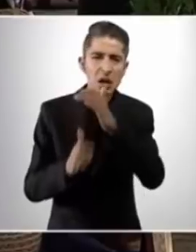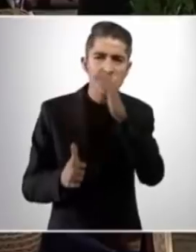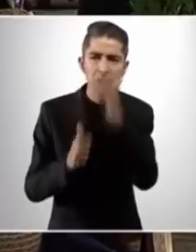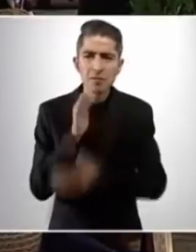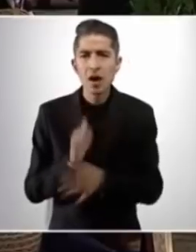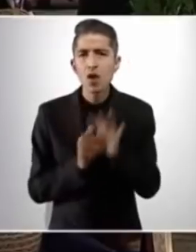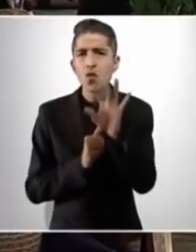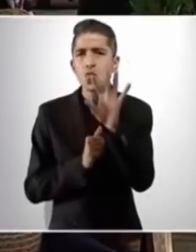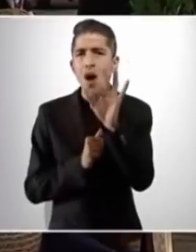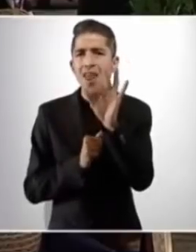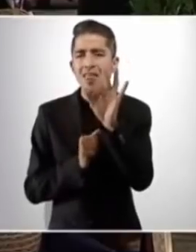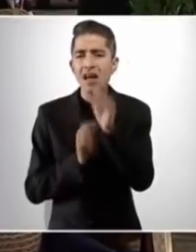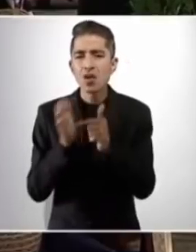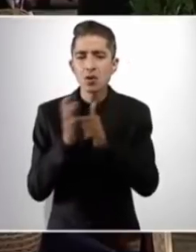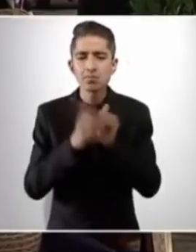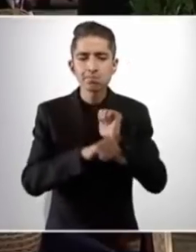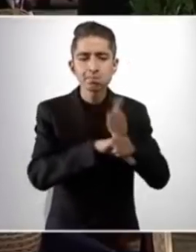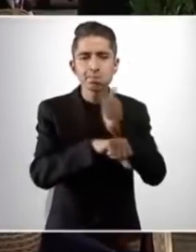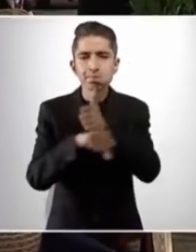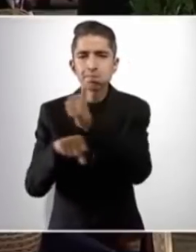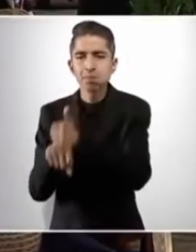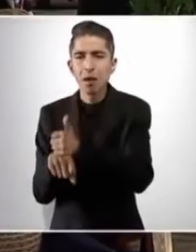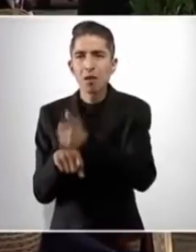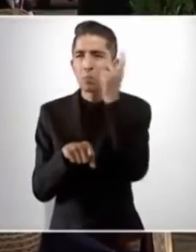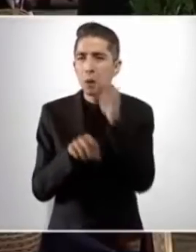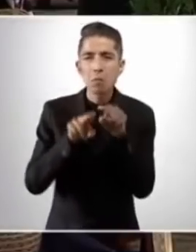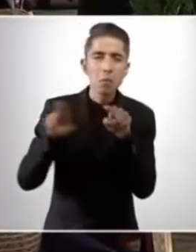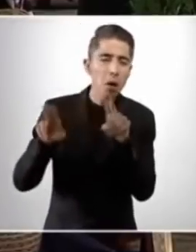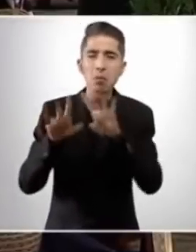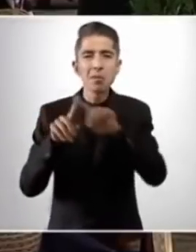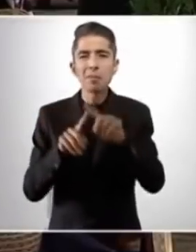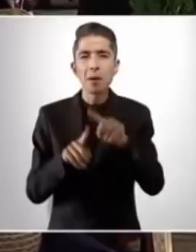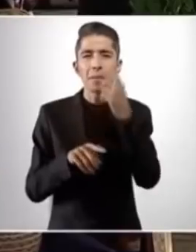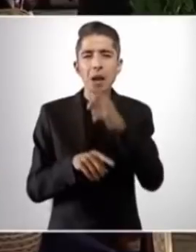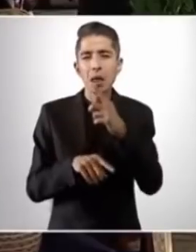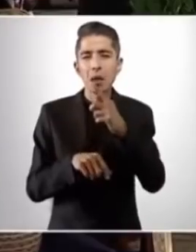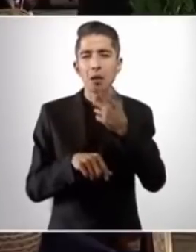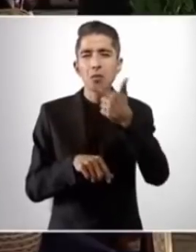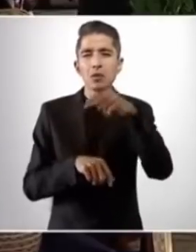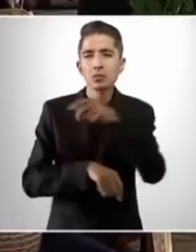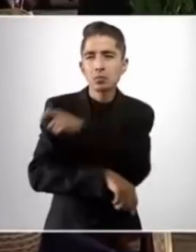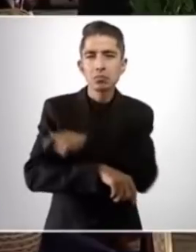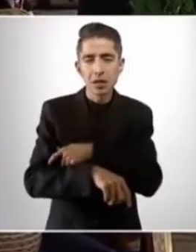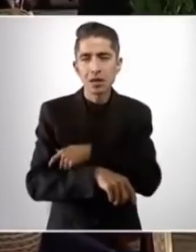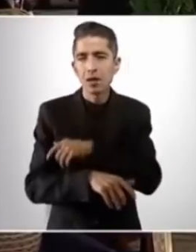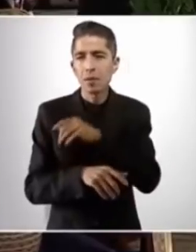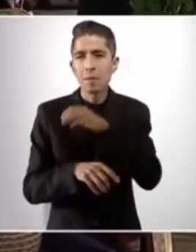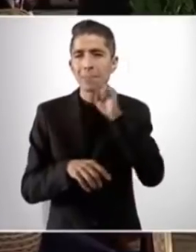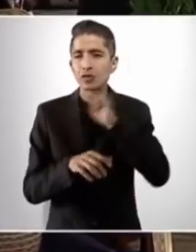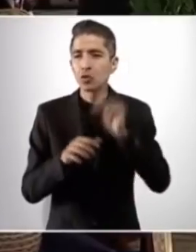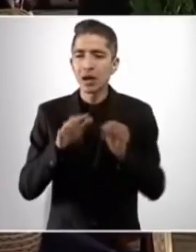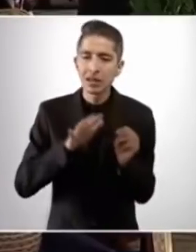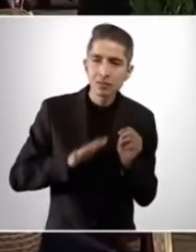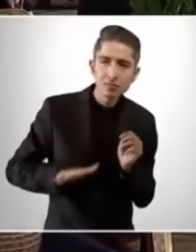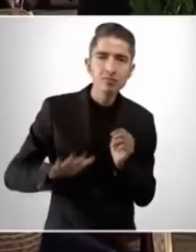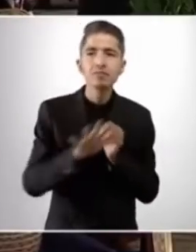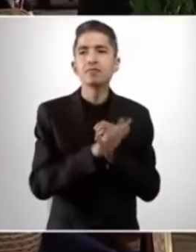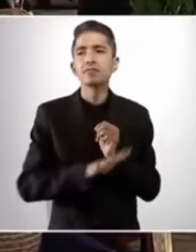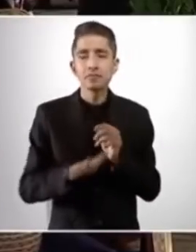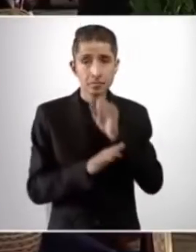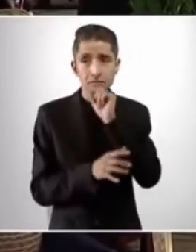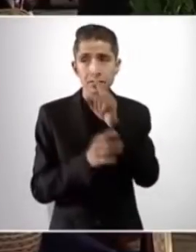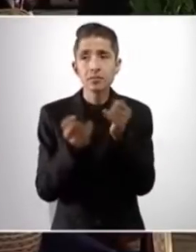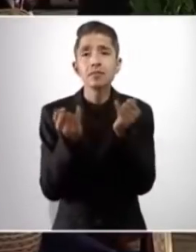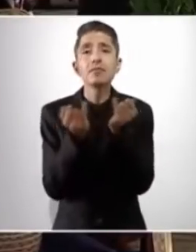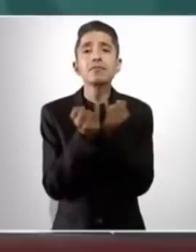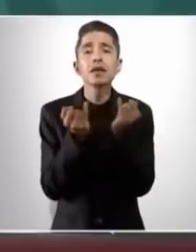en todo el territorio de Michoacán. También para los que